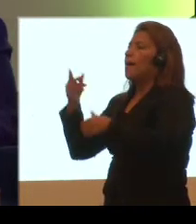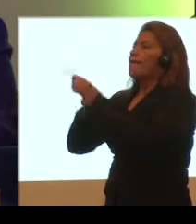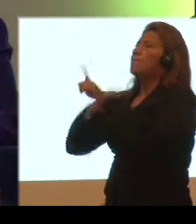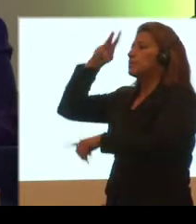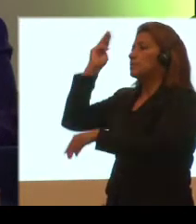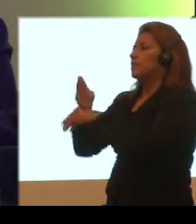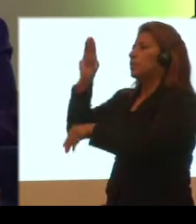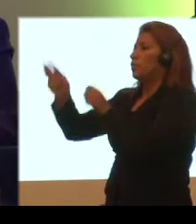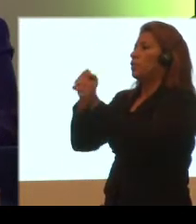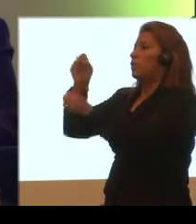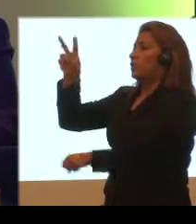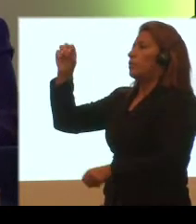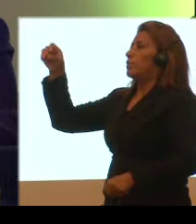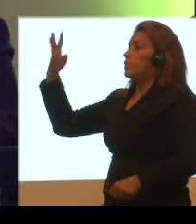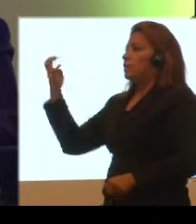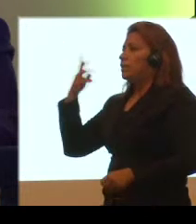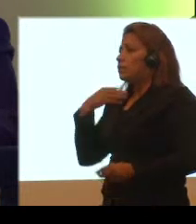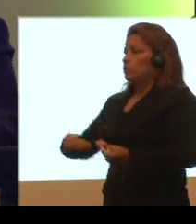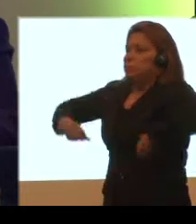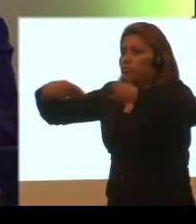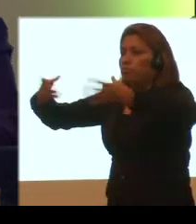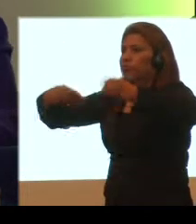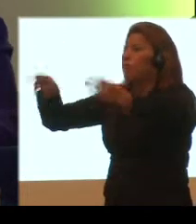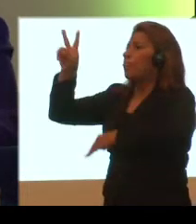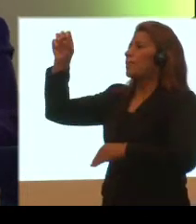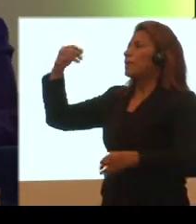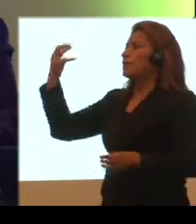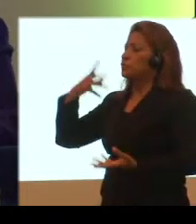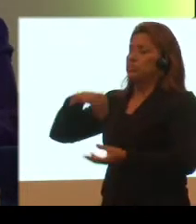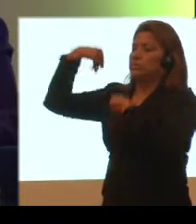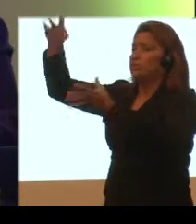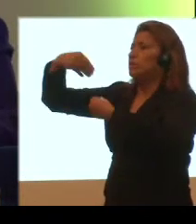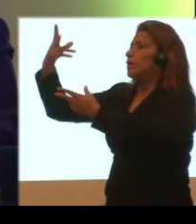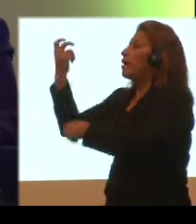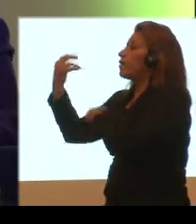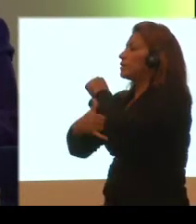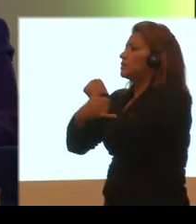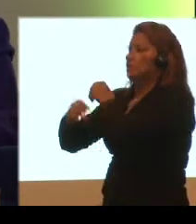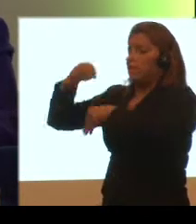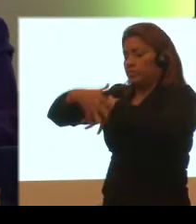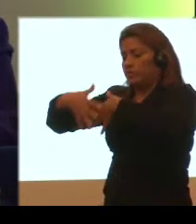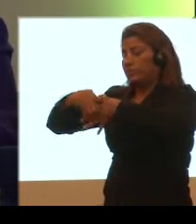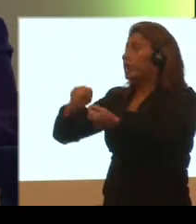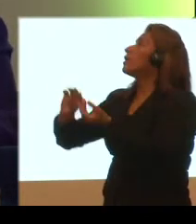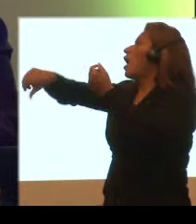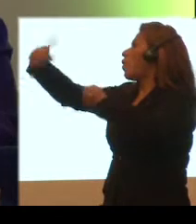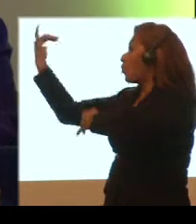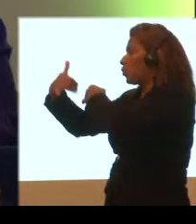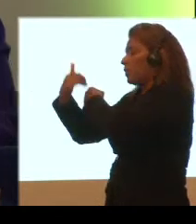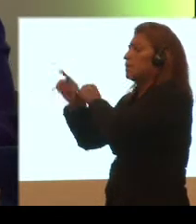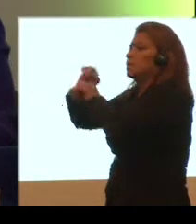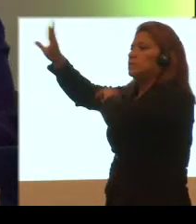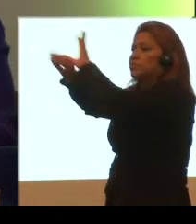entregado 842 toneladas de ayuda humanitaria a 13 países de la región y dos países de otras regiones del mundo y se ha